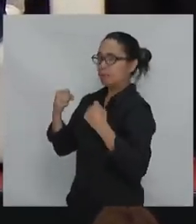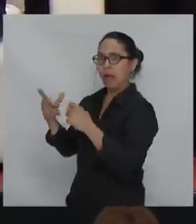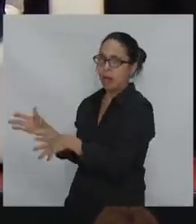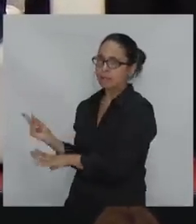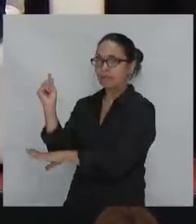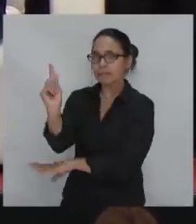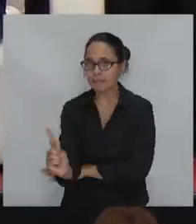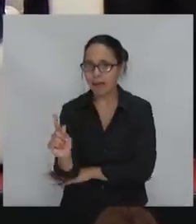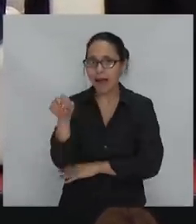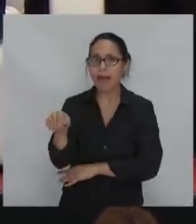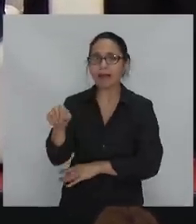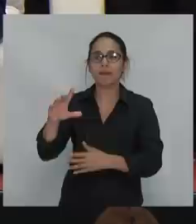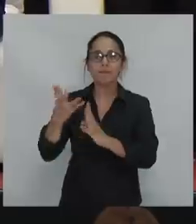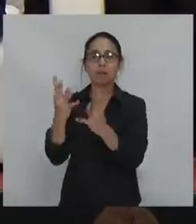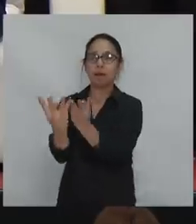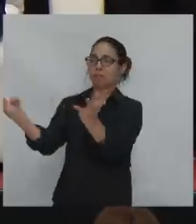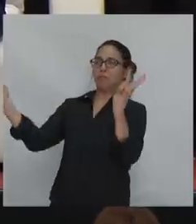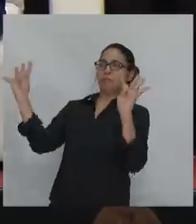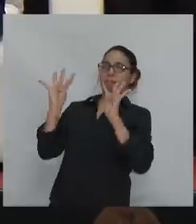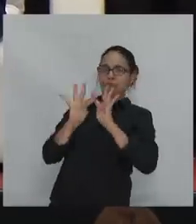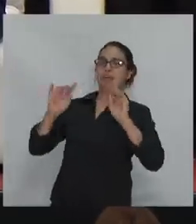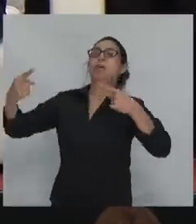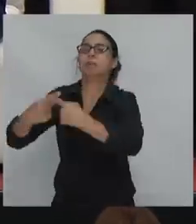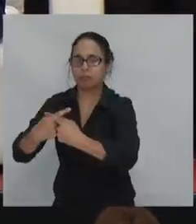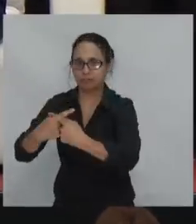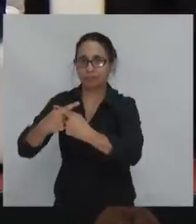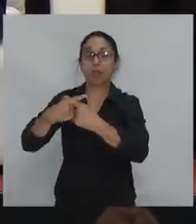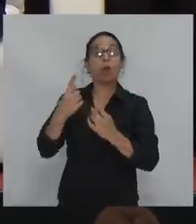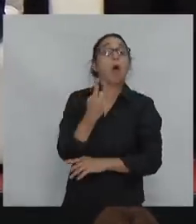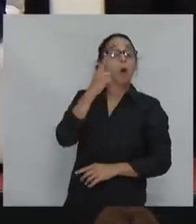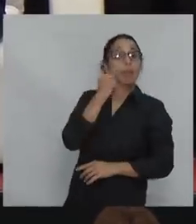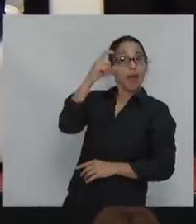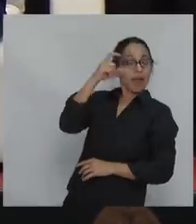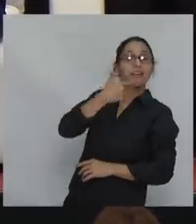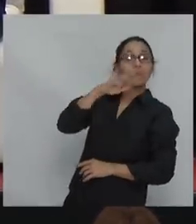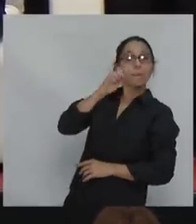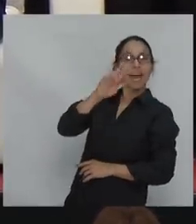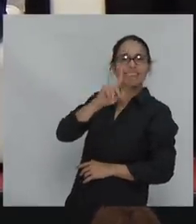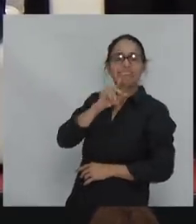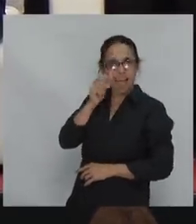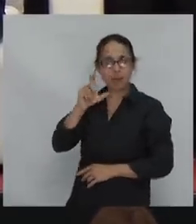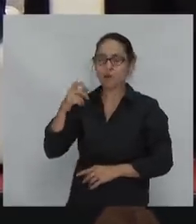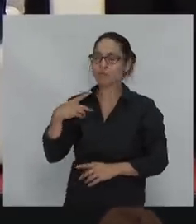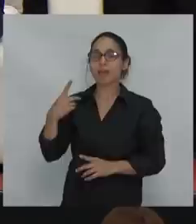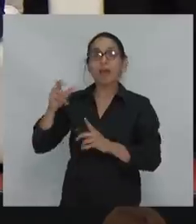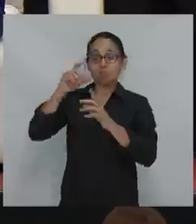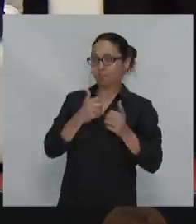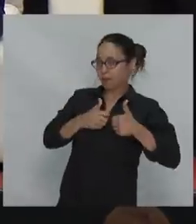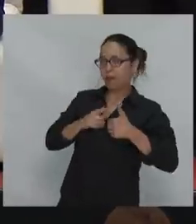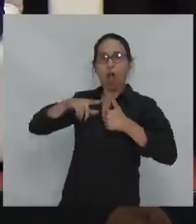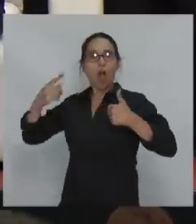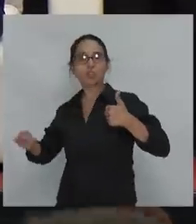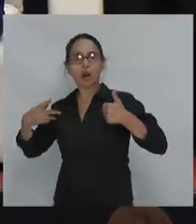Y resulta que ve que Espartaco tiene madera de líder y un día se acerca a él y le dice Espartaco, yo una vez fui libre. Y